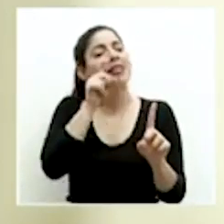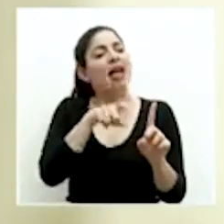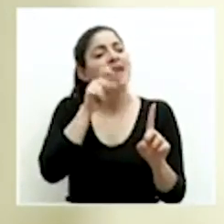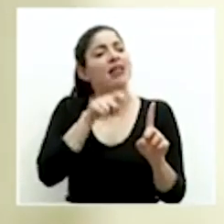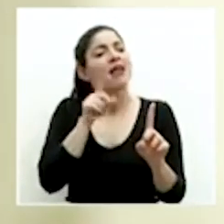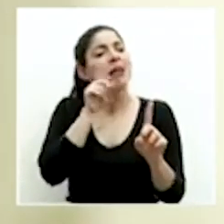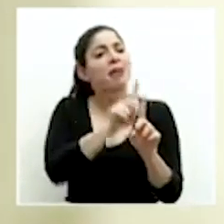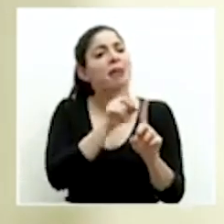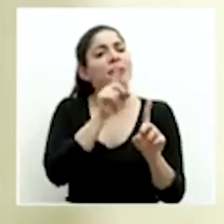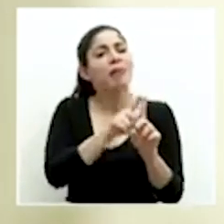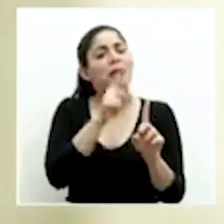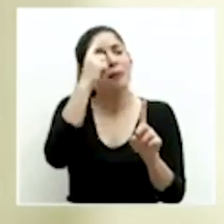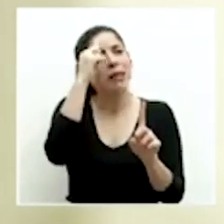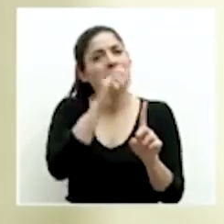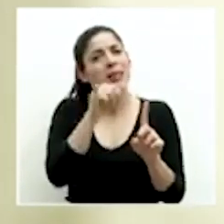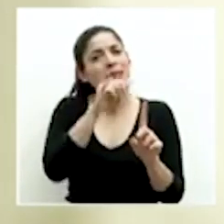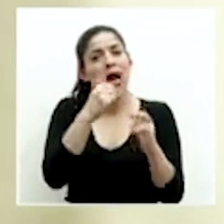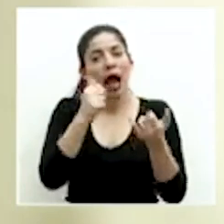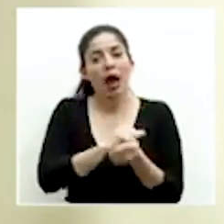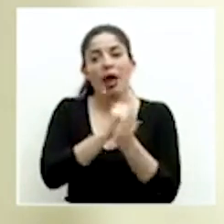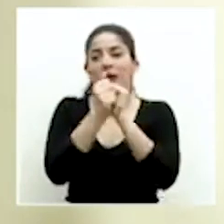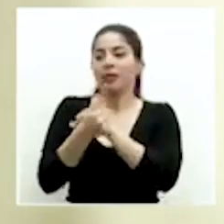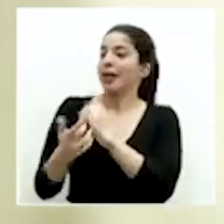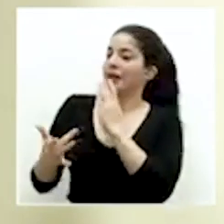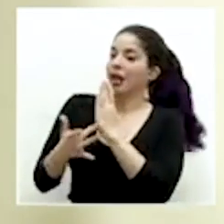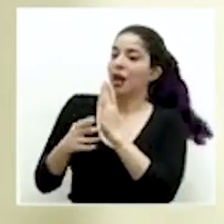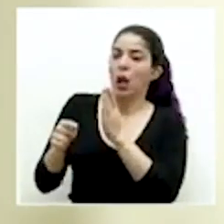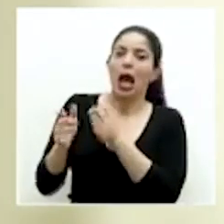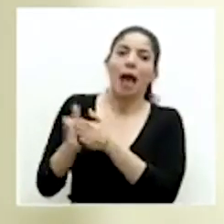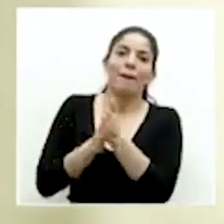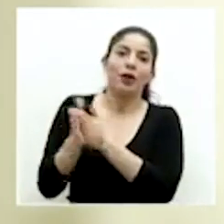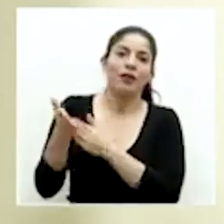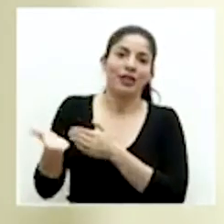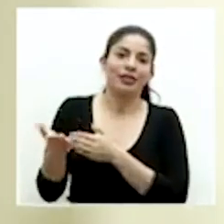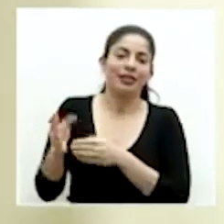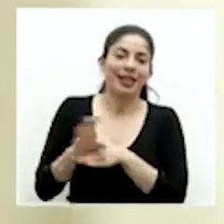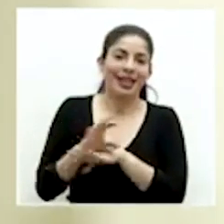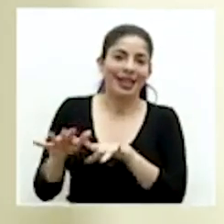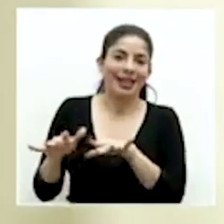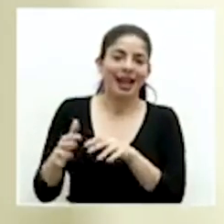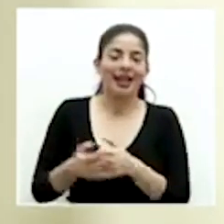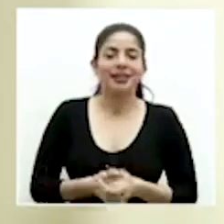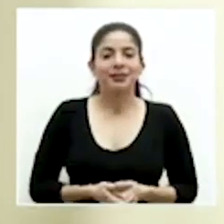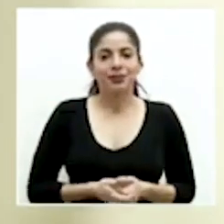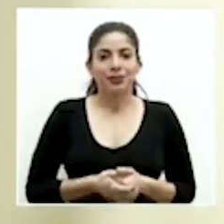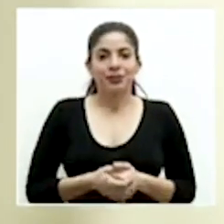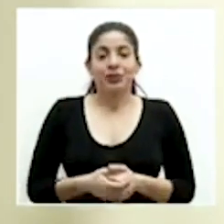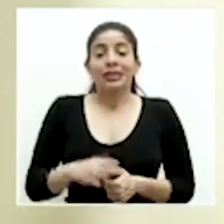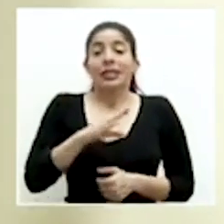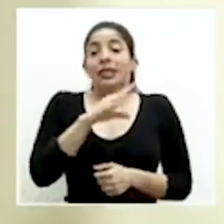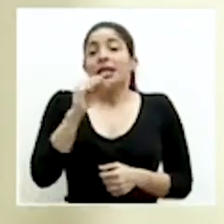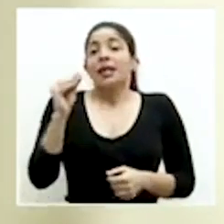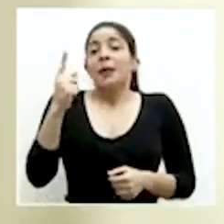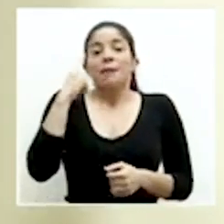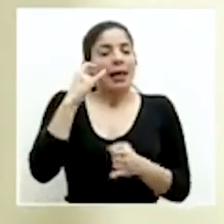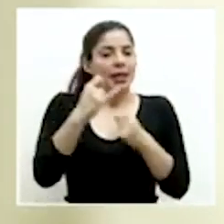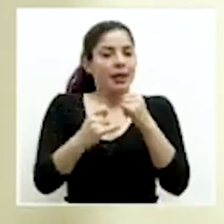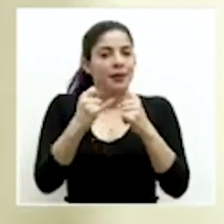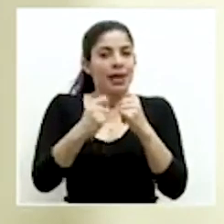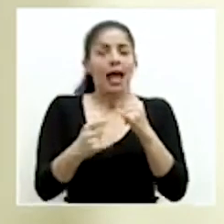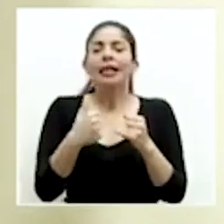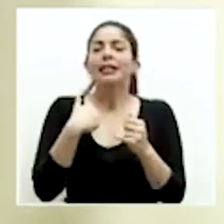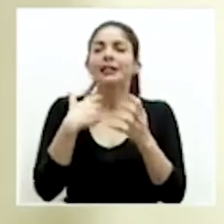ser presencial, y aprovechando las tecnologías digitales. Y para terminar,